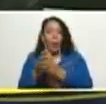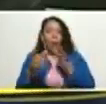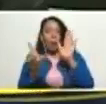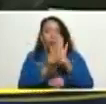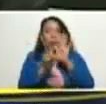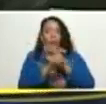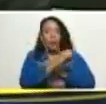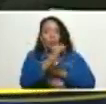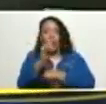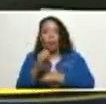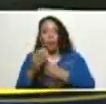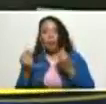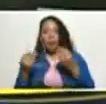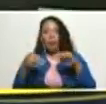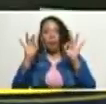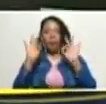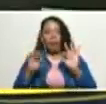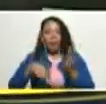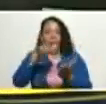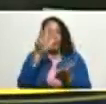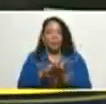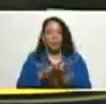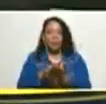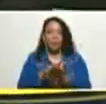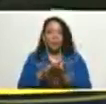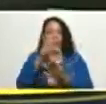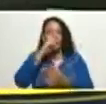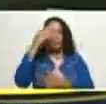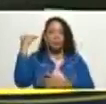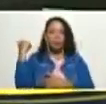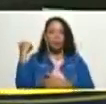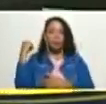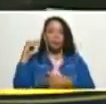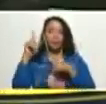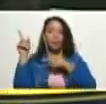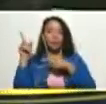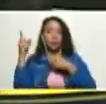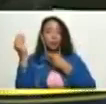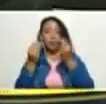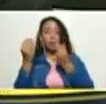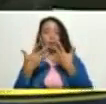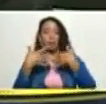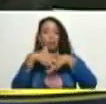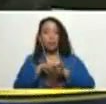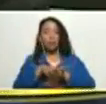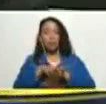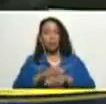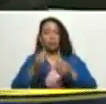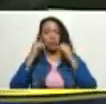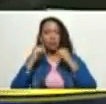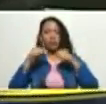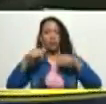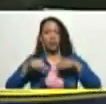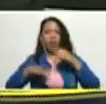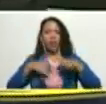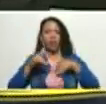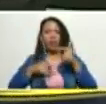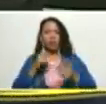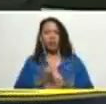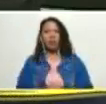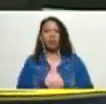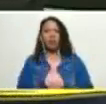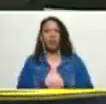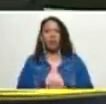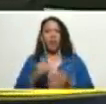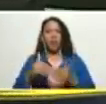económicas especiales que fue aprobado el año pasado como el sistema económico comunal se involucra con fuerza en estas actividades luego